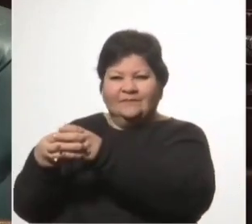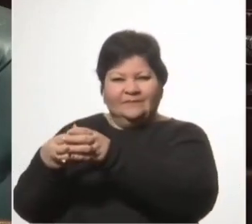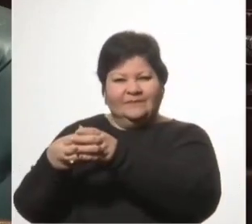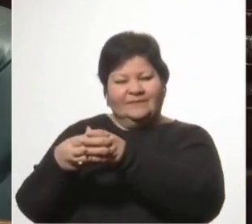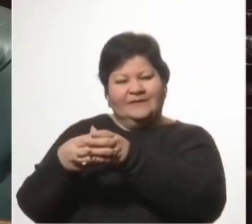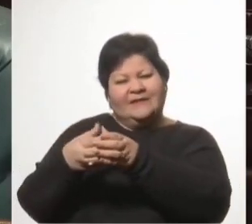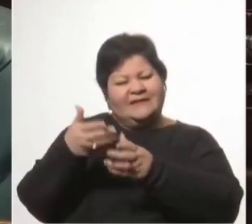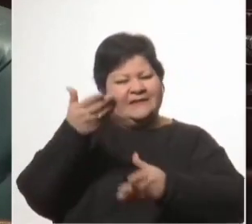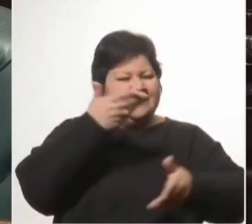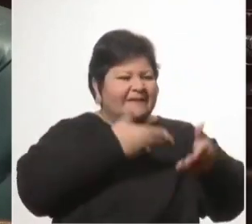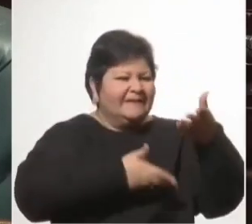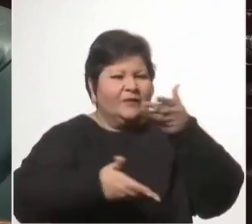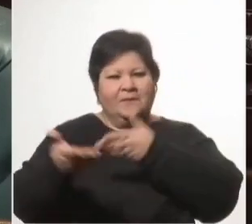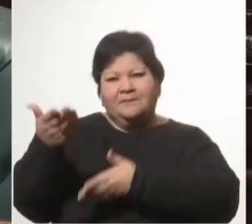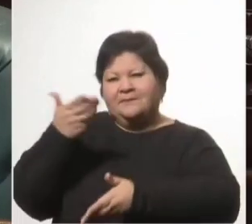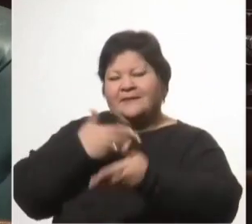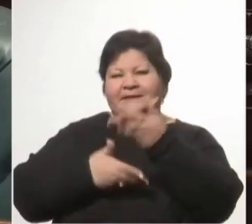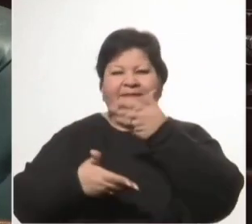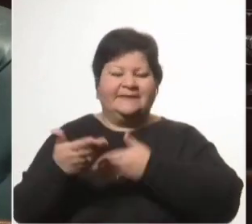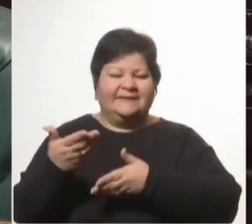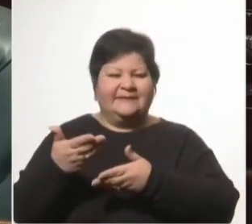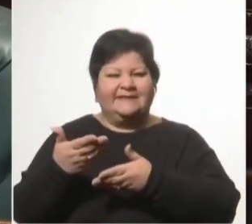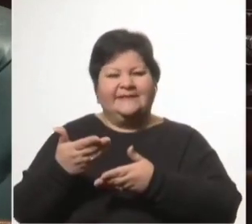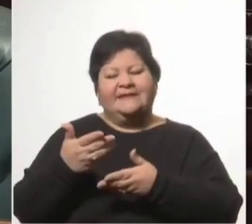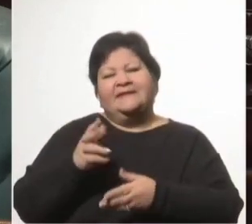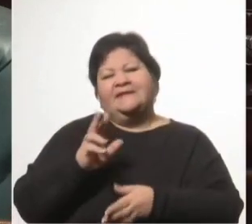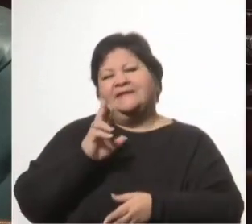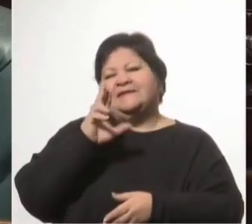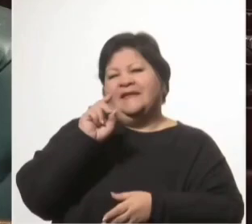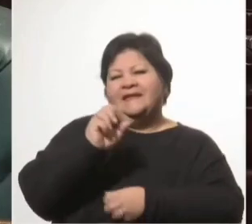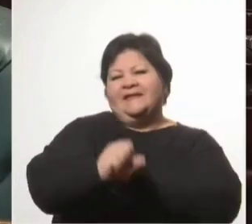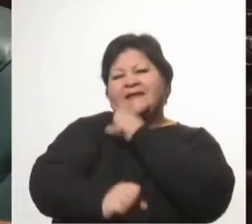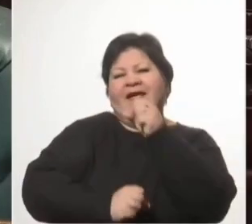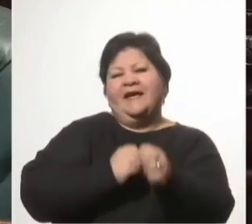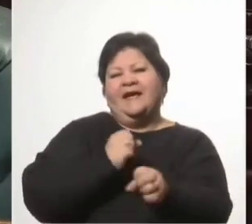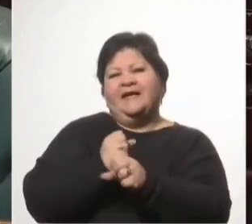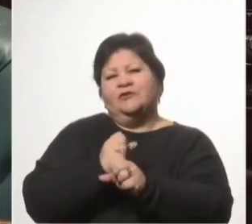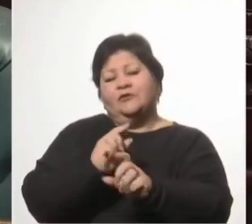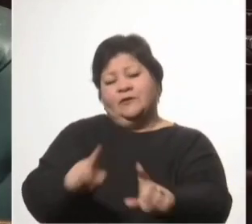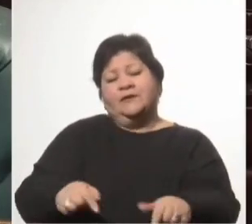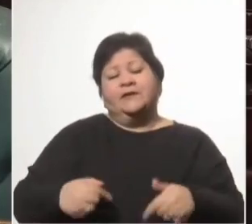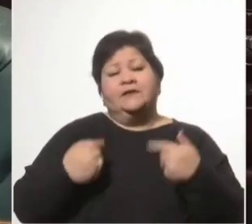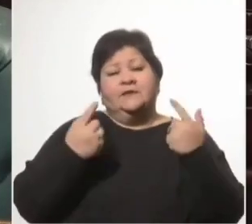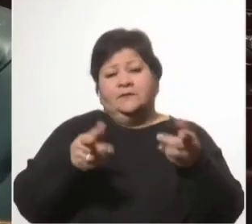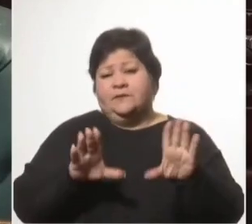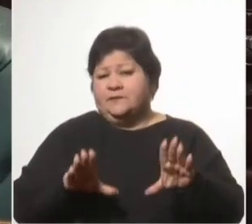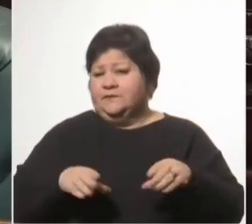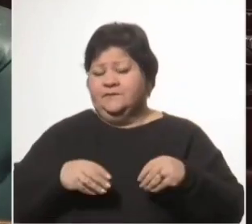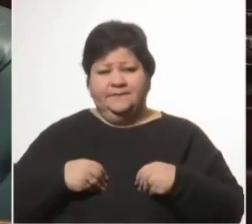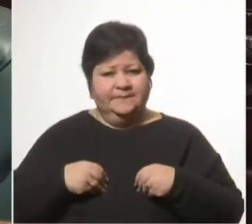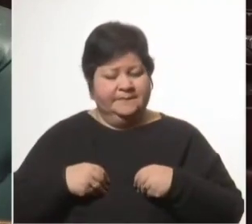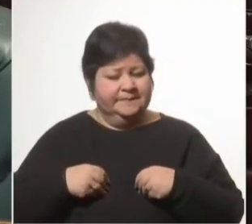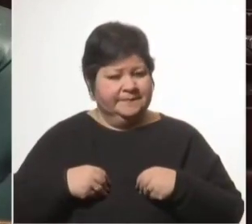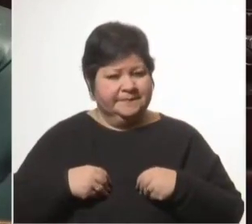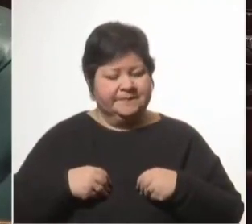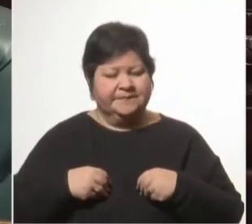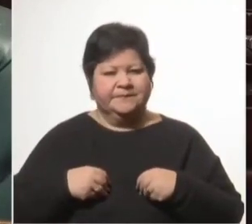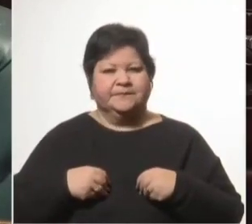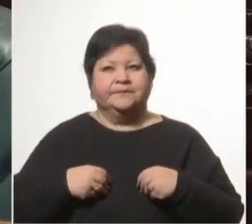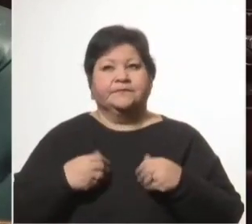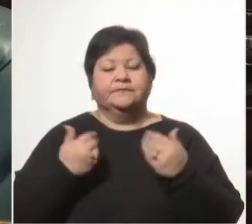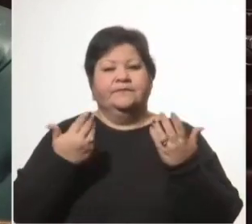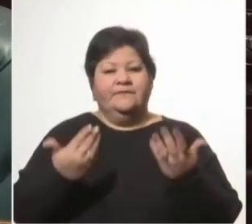con guiños de humor que tres décadas después quizás no serían aceptadas. La Falta